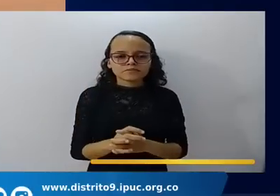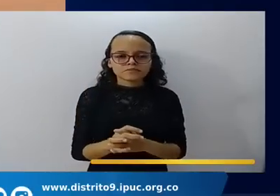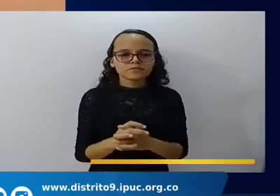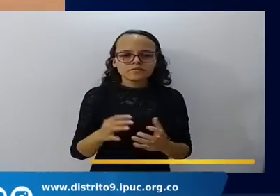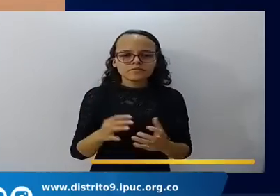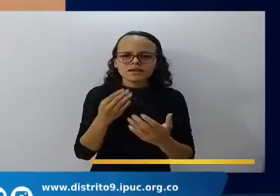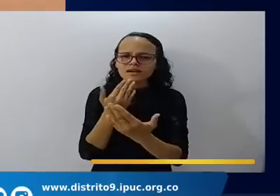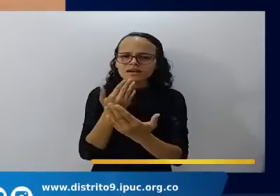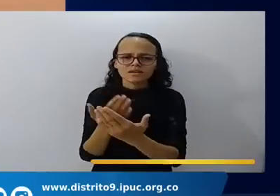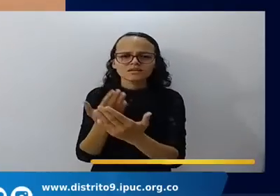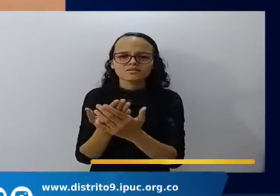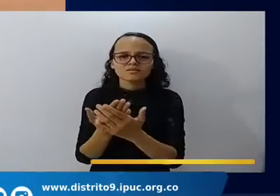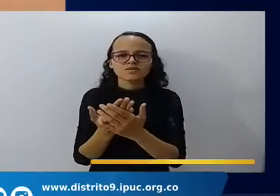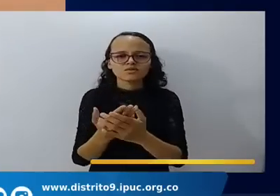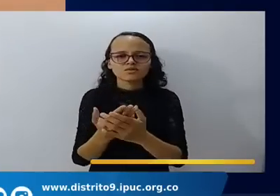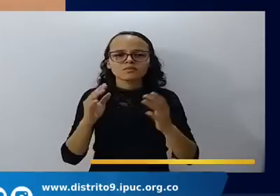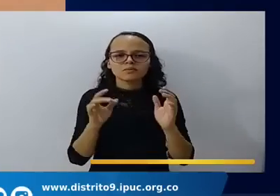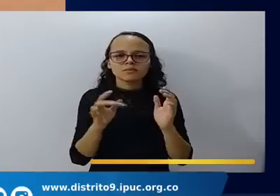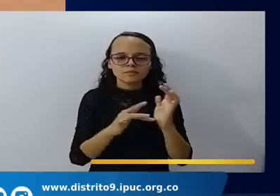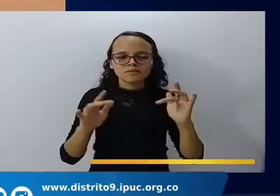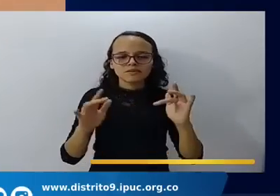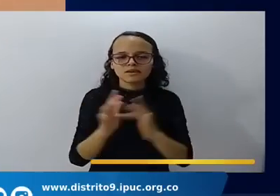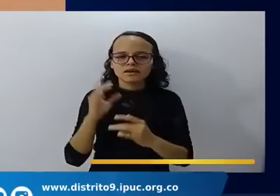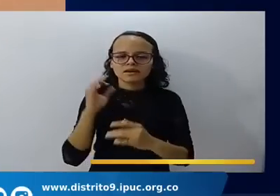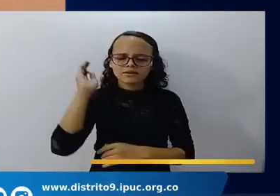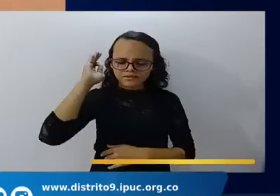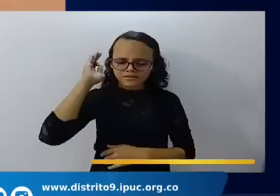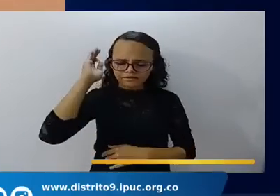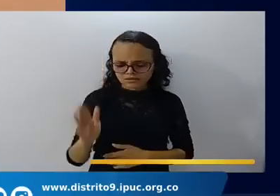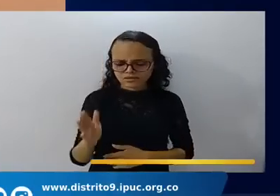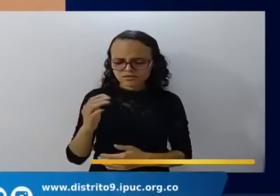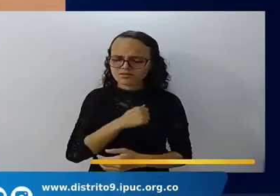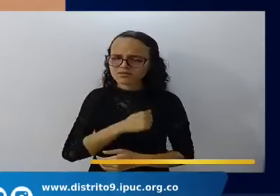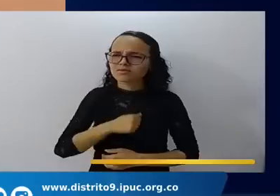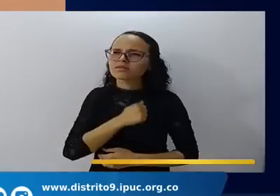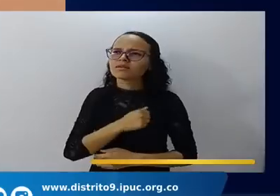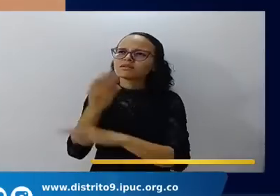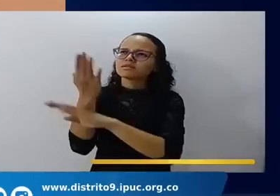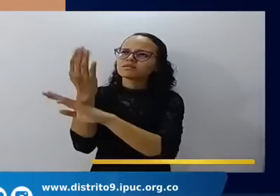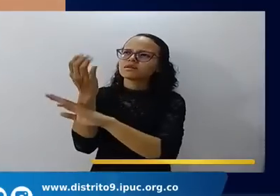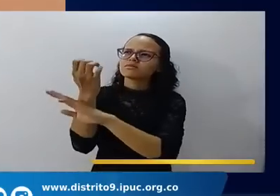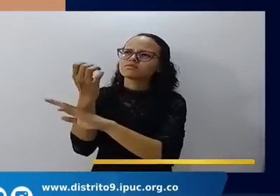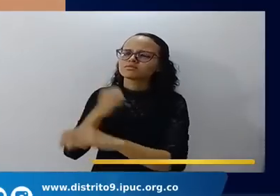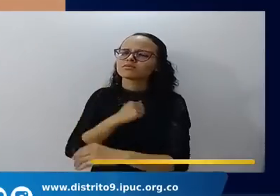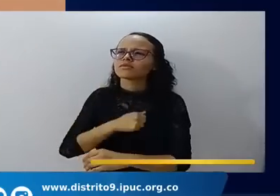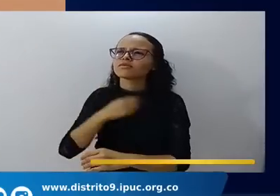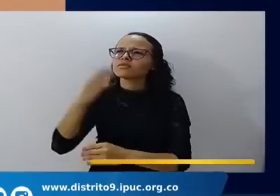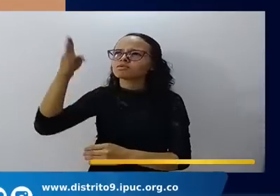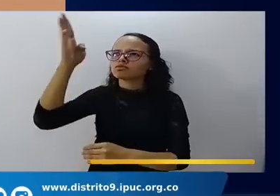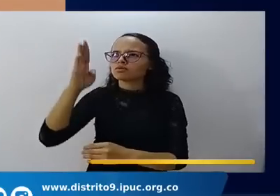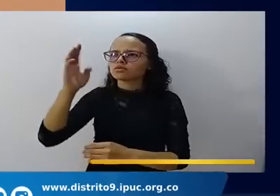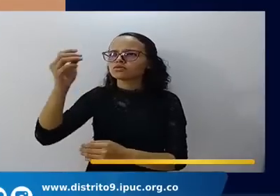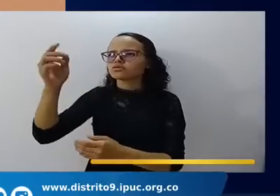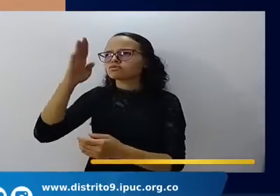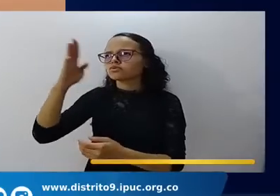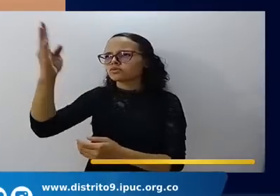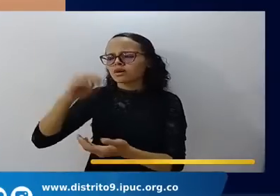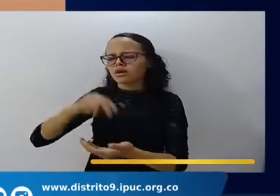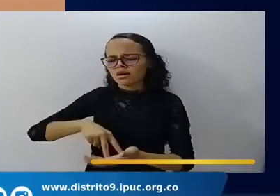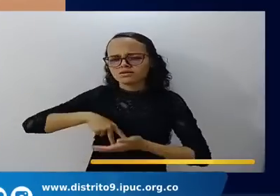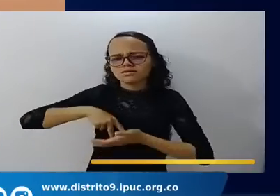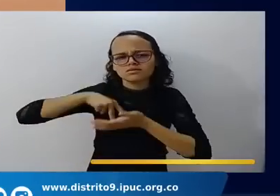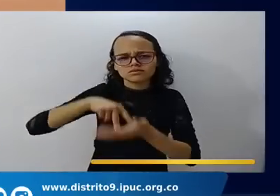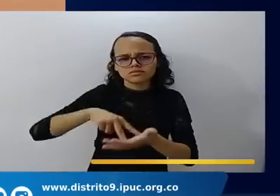por tu palabra te rogamos señor que seas fortaleciendo